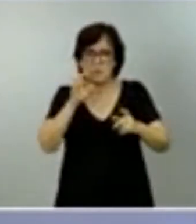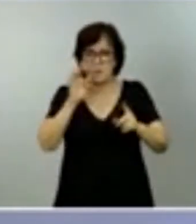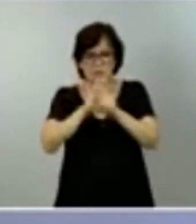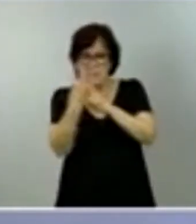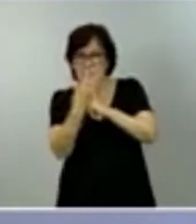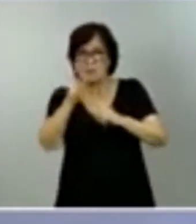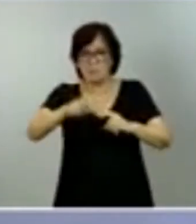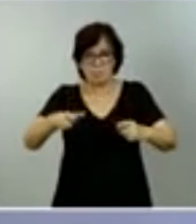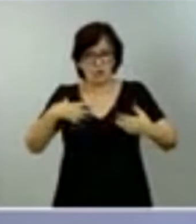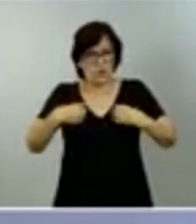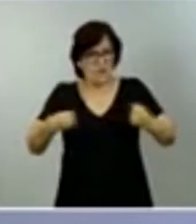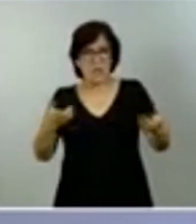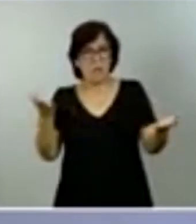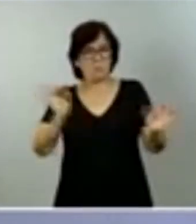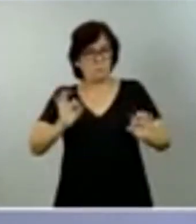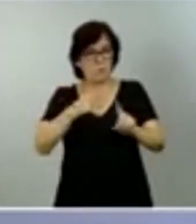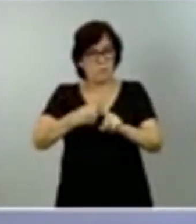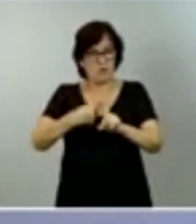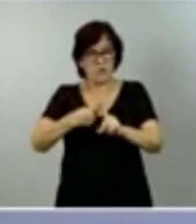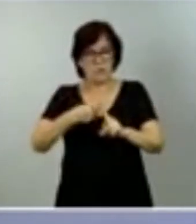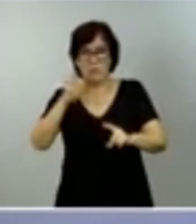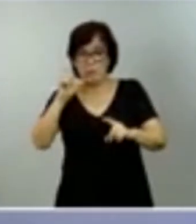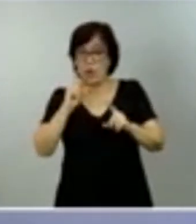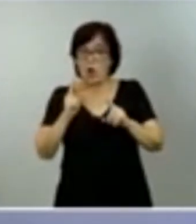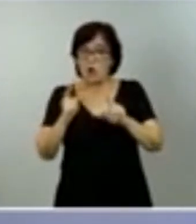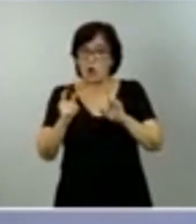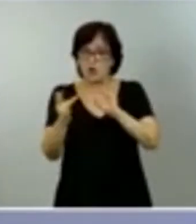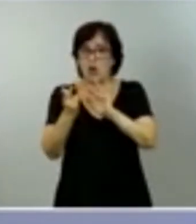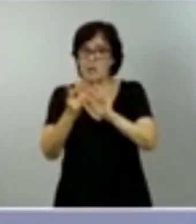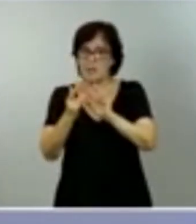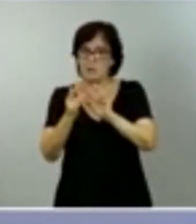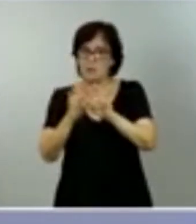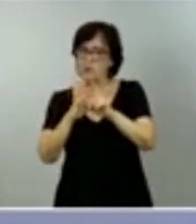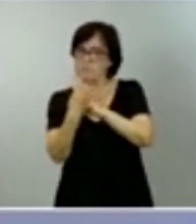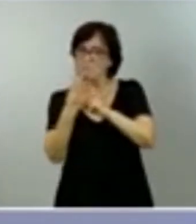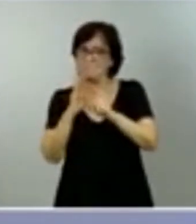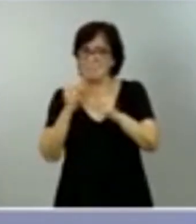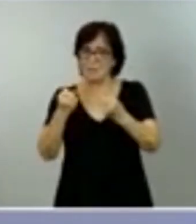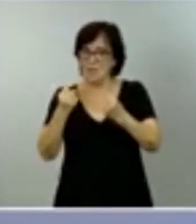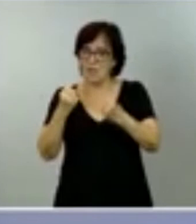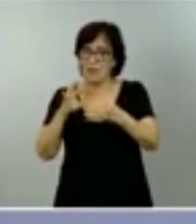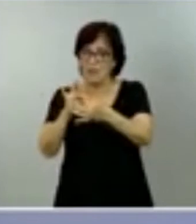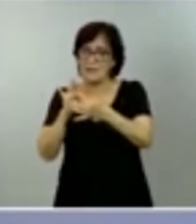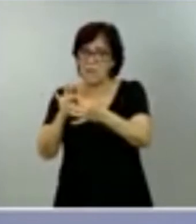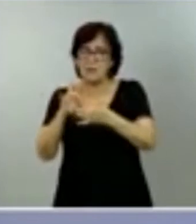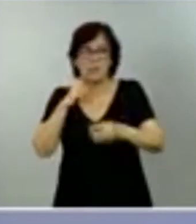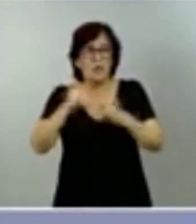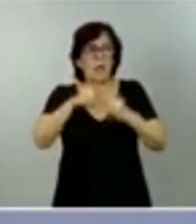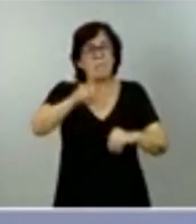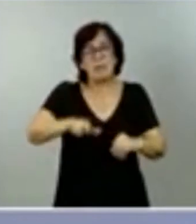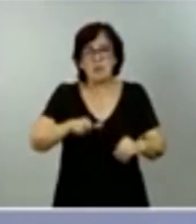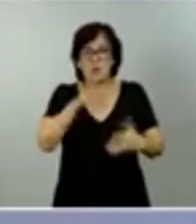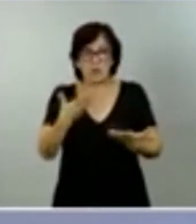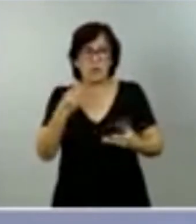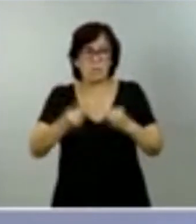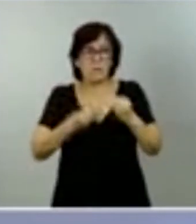no han dado positivo en una PCR, pero son contactos estrechos, estas personas, lo que está acordado ahora es que